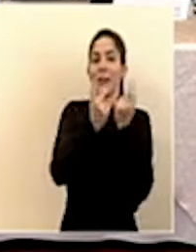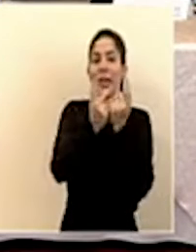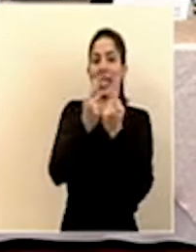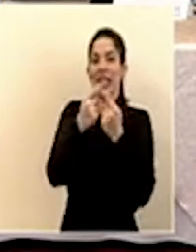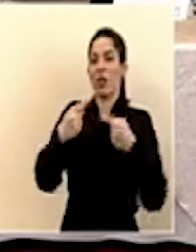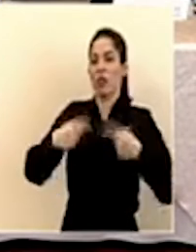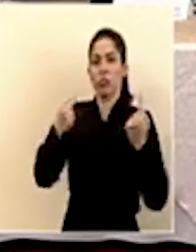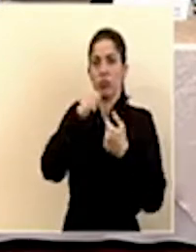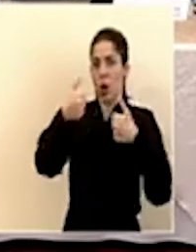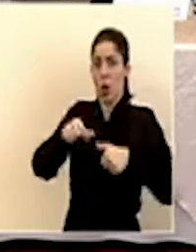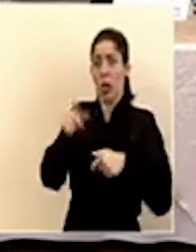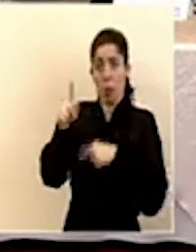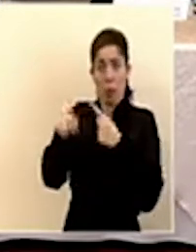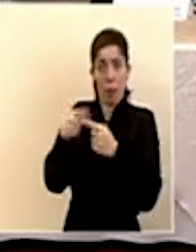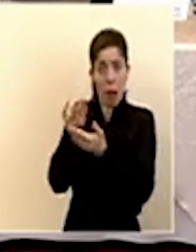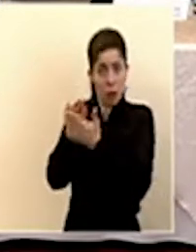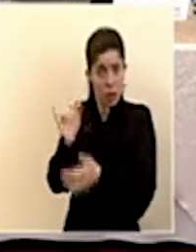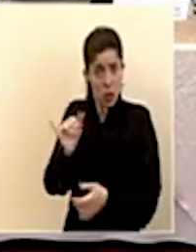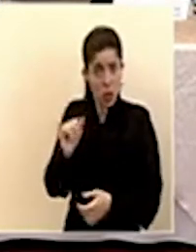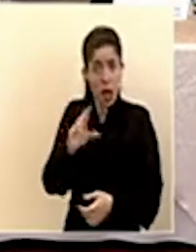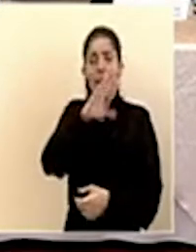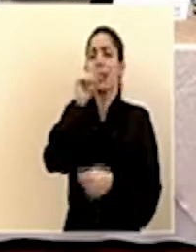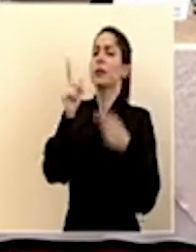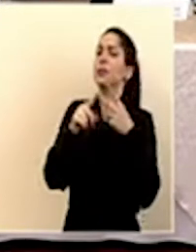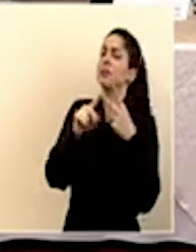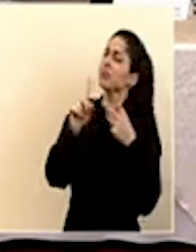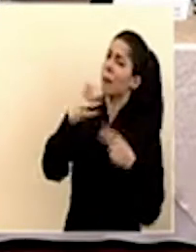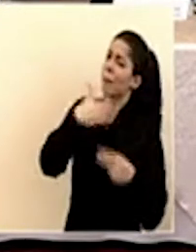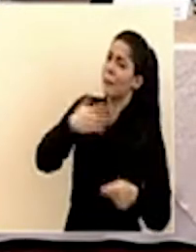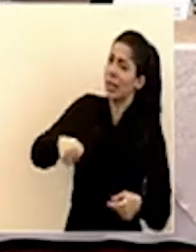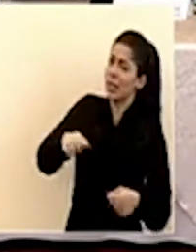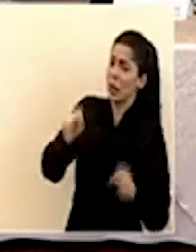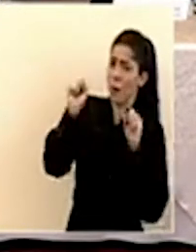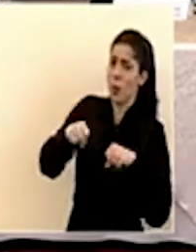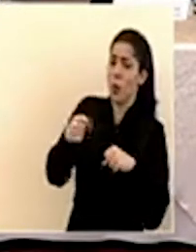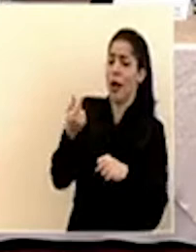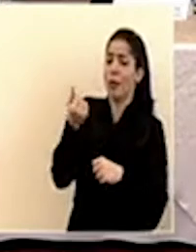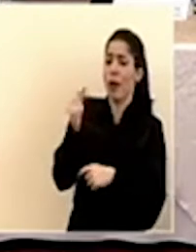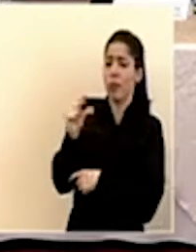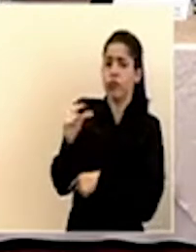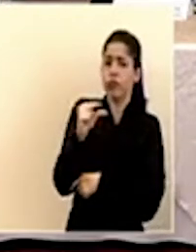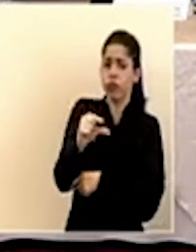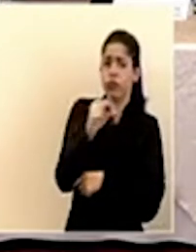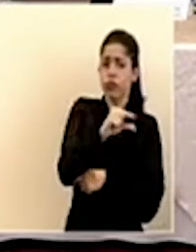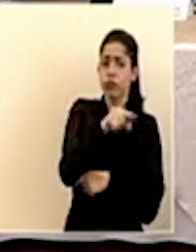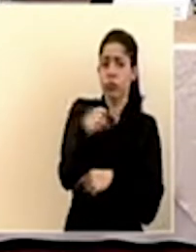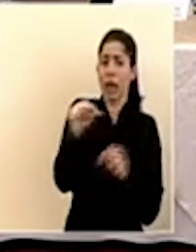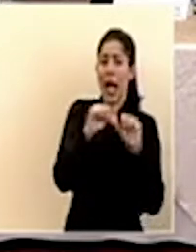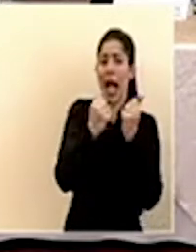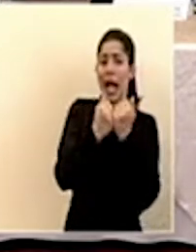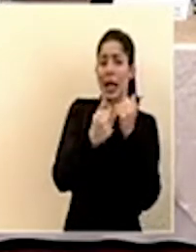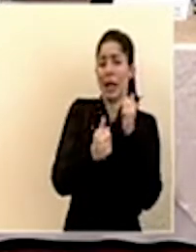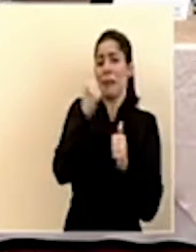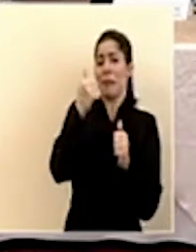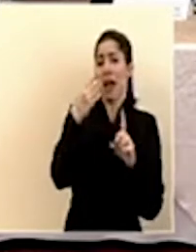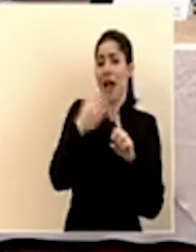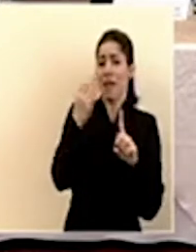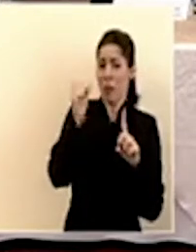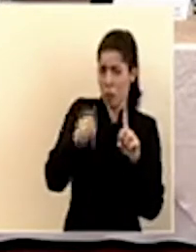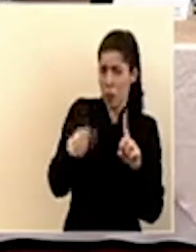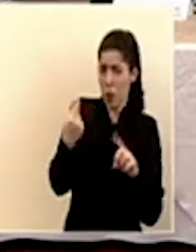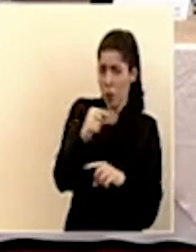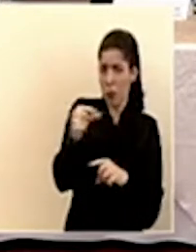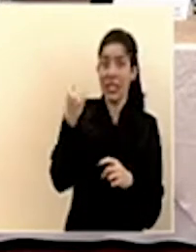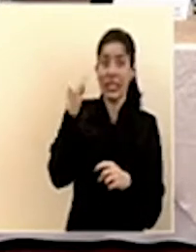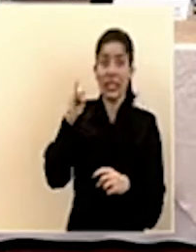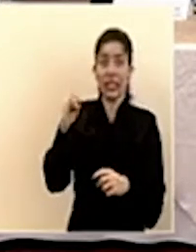¿Y será posible, señor presidente, entregarle subsidios a los sectores más golpeados si no